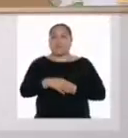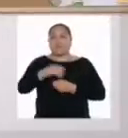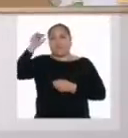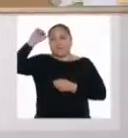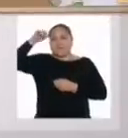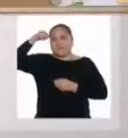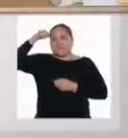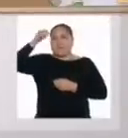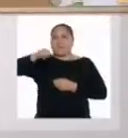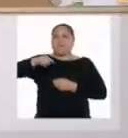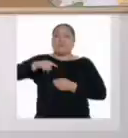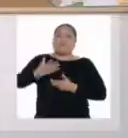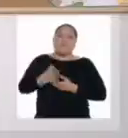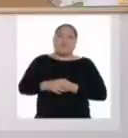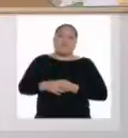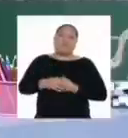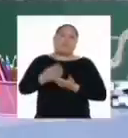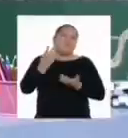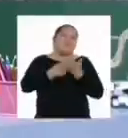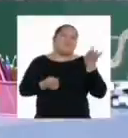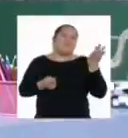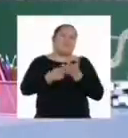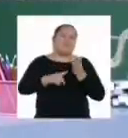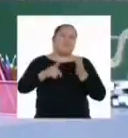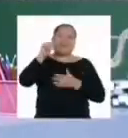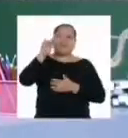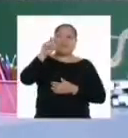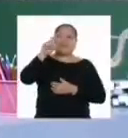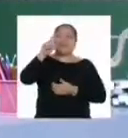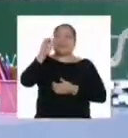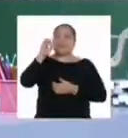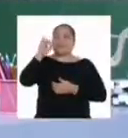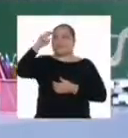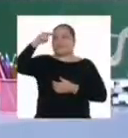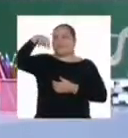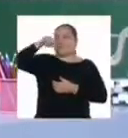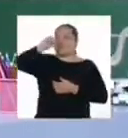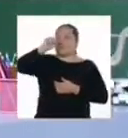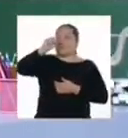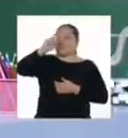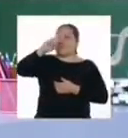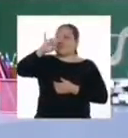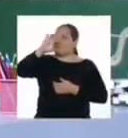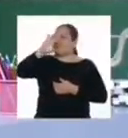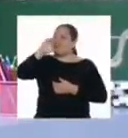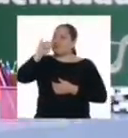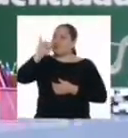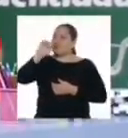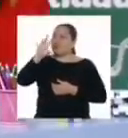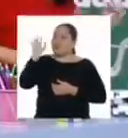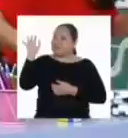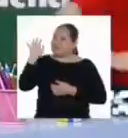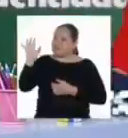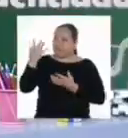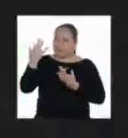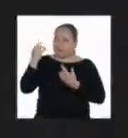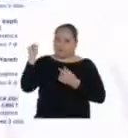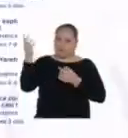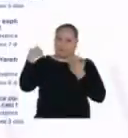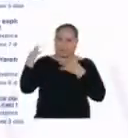¿Recuerdas que era un texto instructivo? ¿Texto instructivo? Mmm, déme unos segundos que ya vuelvo.